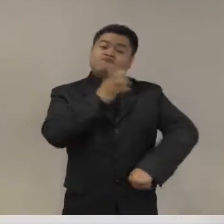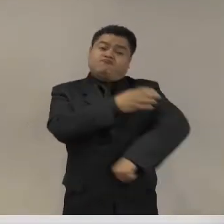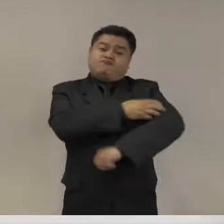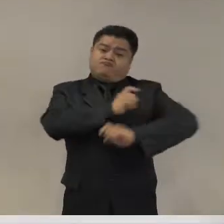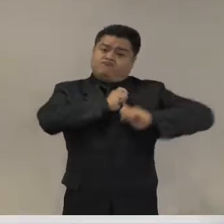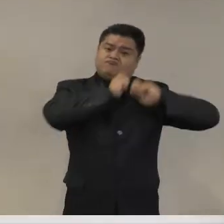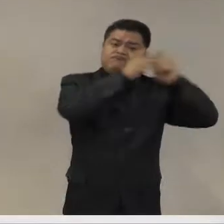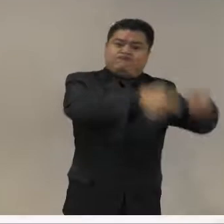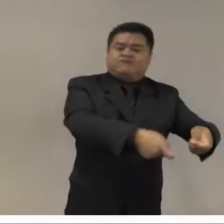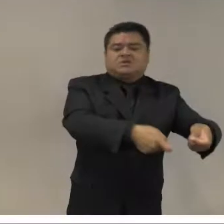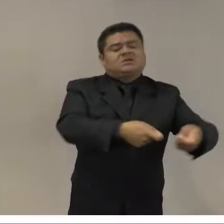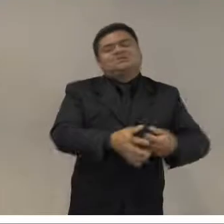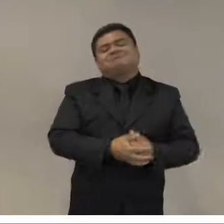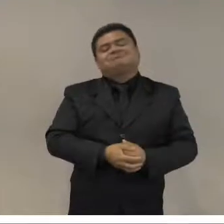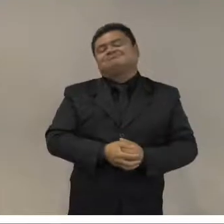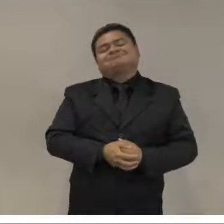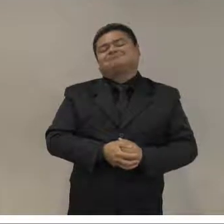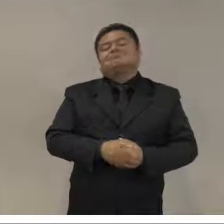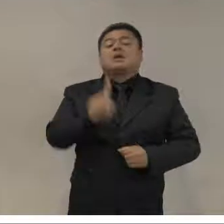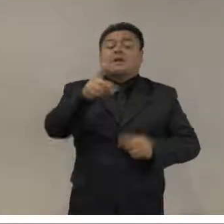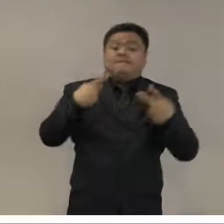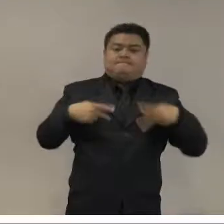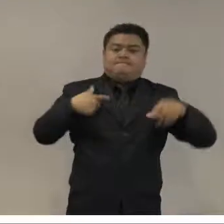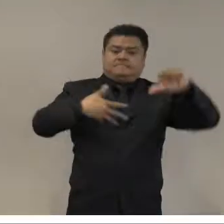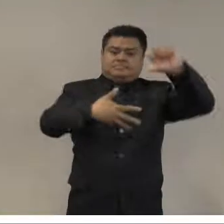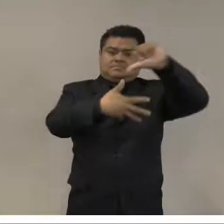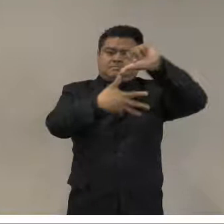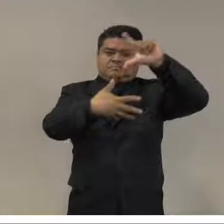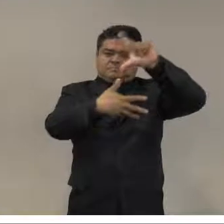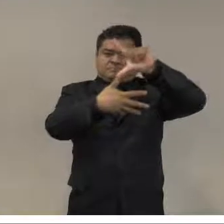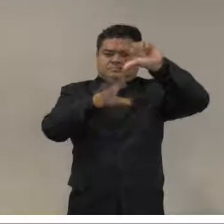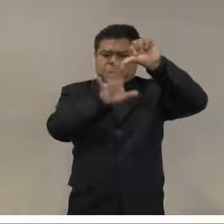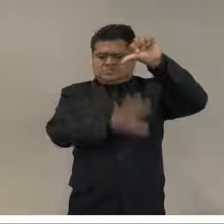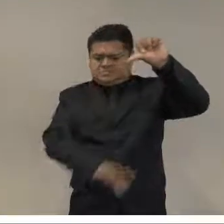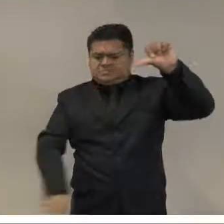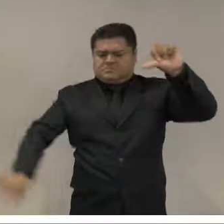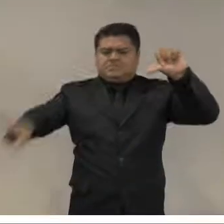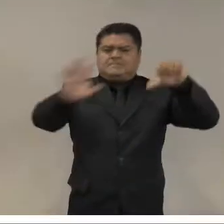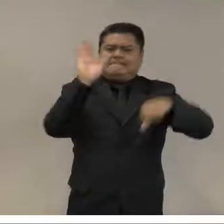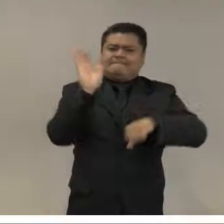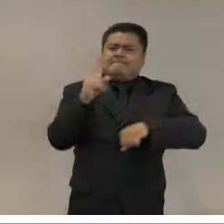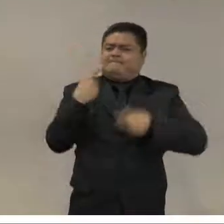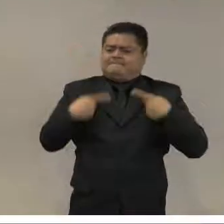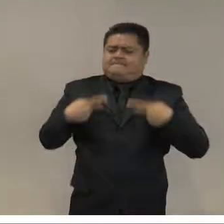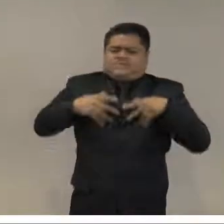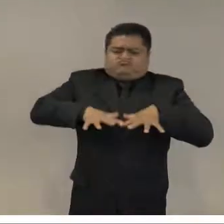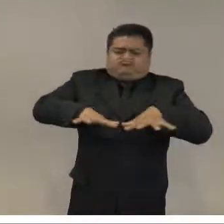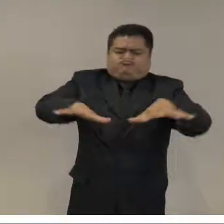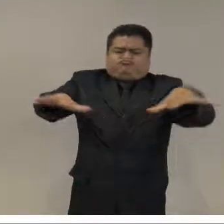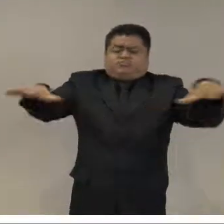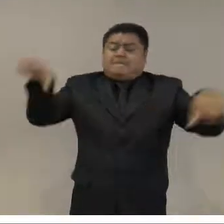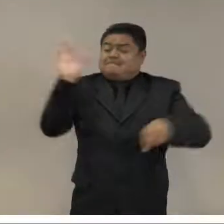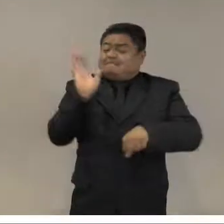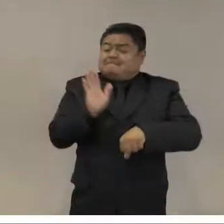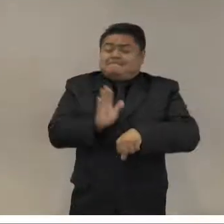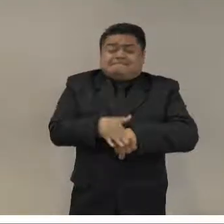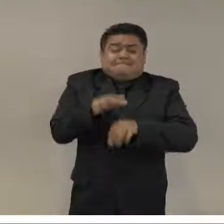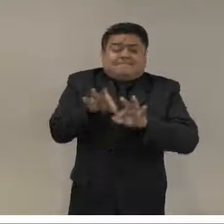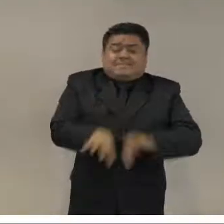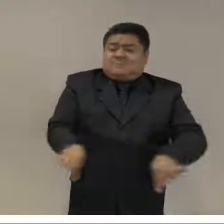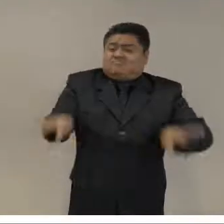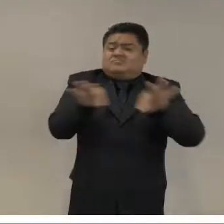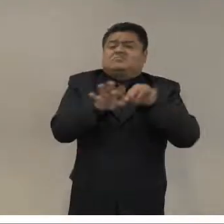ciudadanos latinoamericanos es inseguridad ciudadana o pandillas, que es lo siguiente.